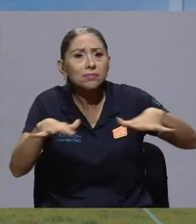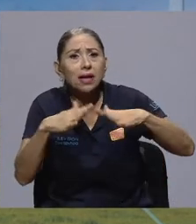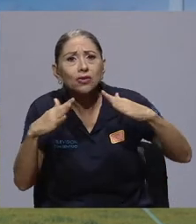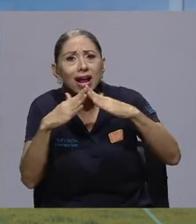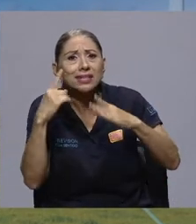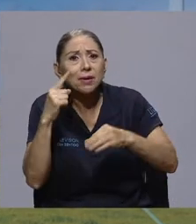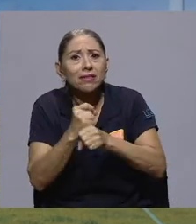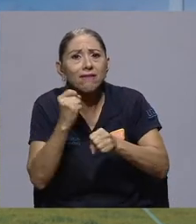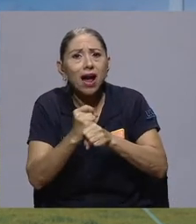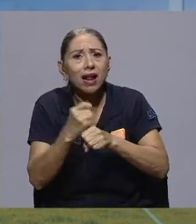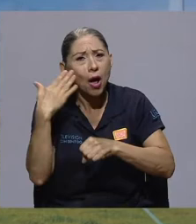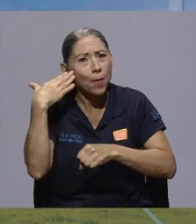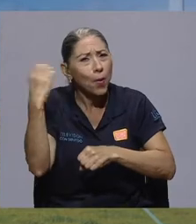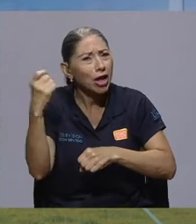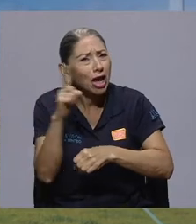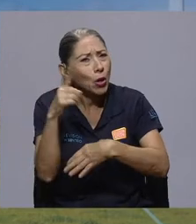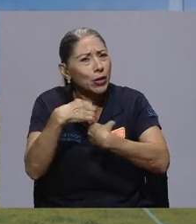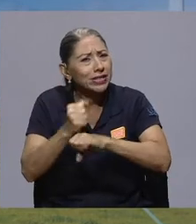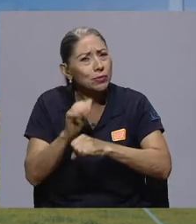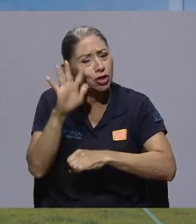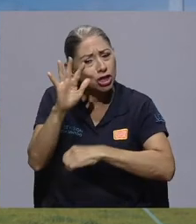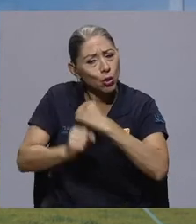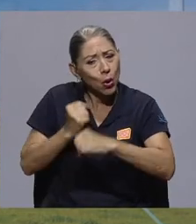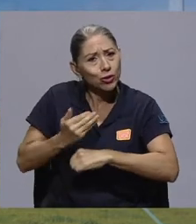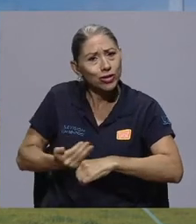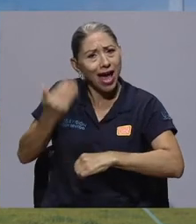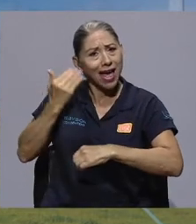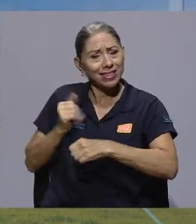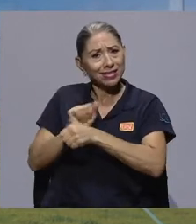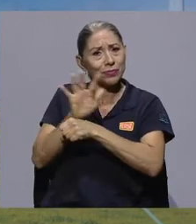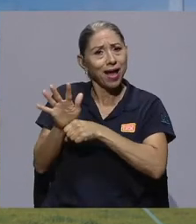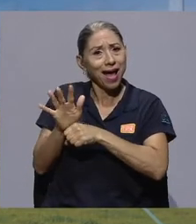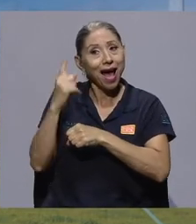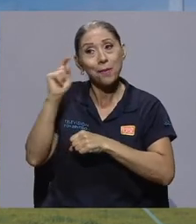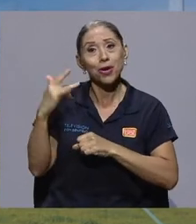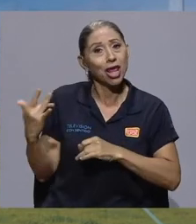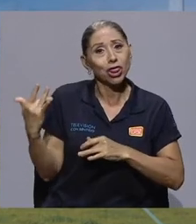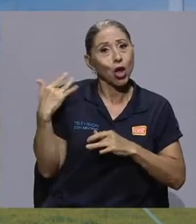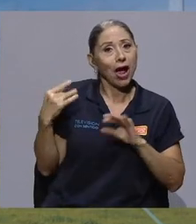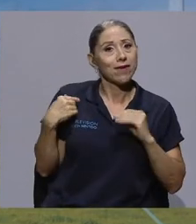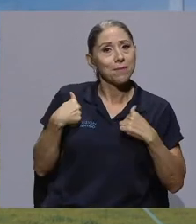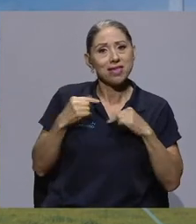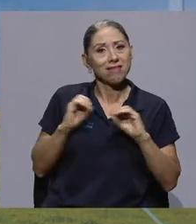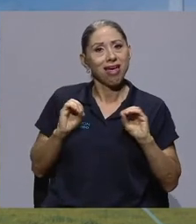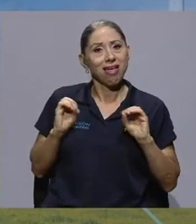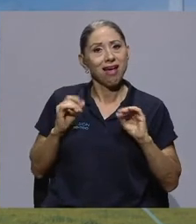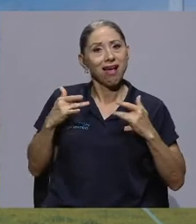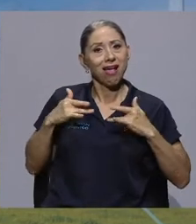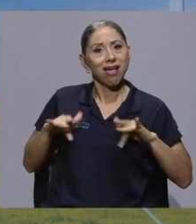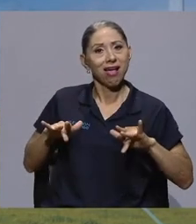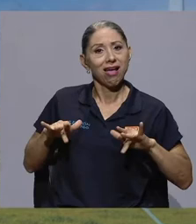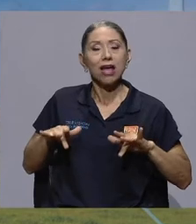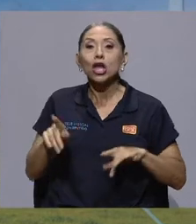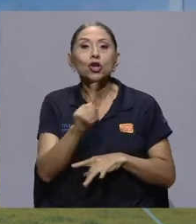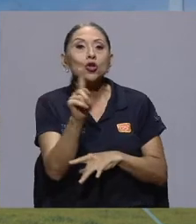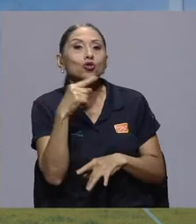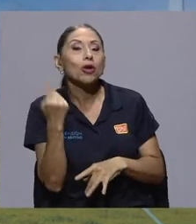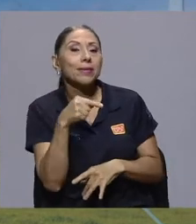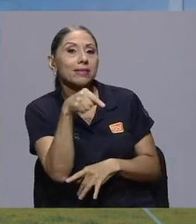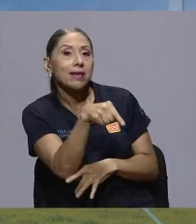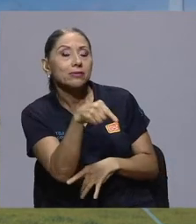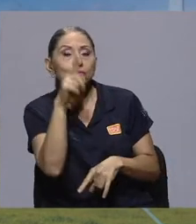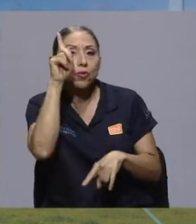durante los cinco años antes de la pandemia? ¿Por qué no me tocaba a mí? Y no solo eso, es que no nos podemos esperar a ese punto de